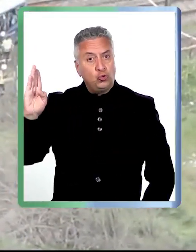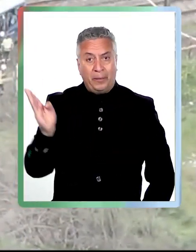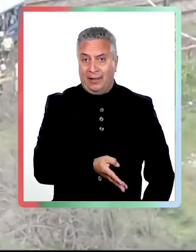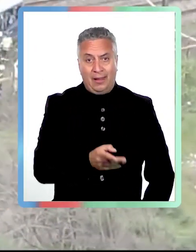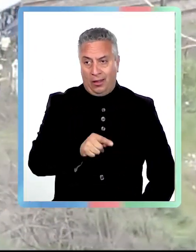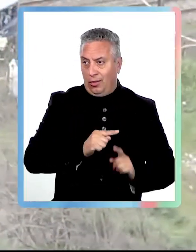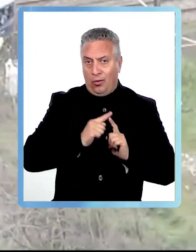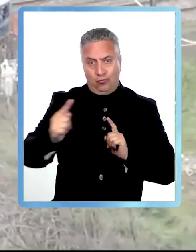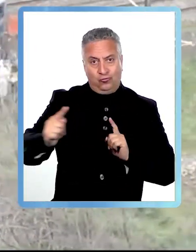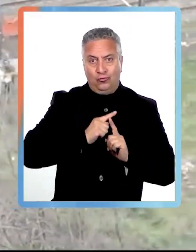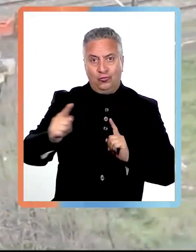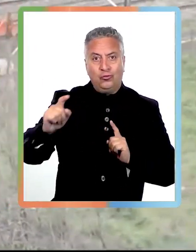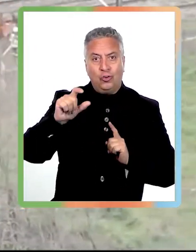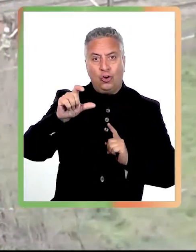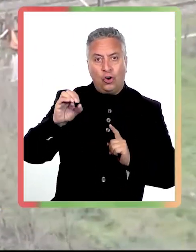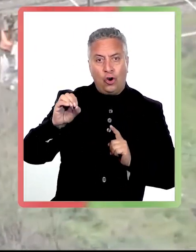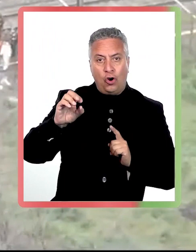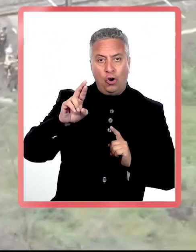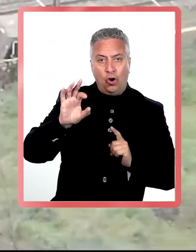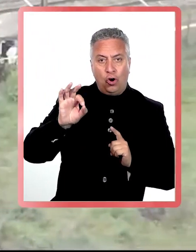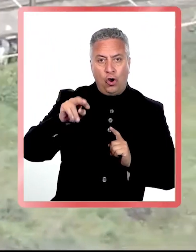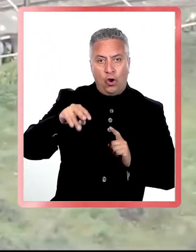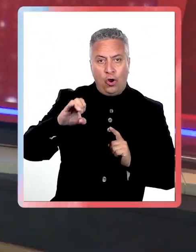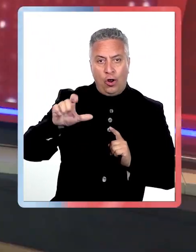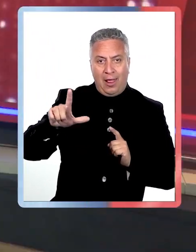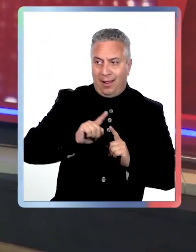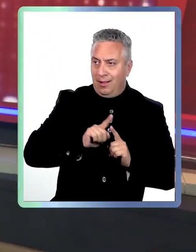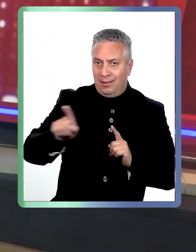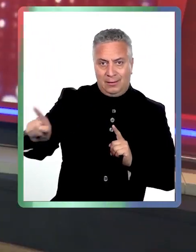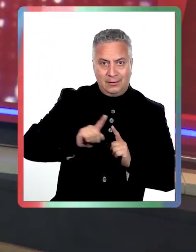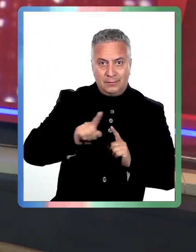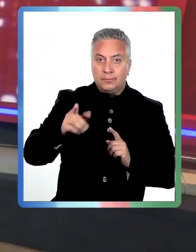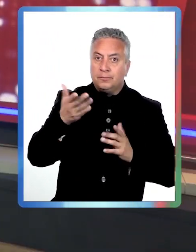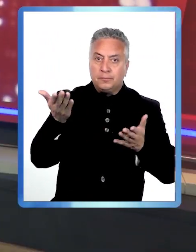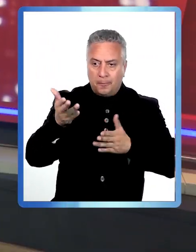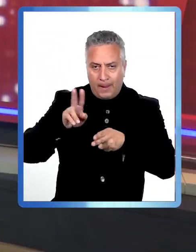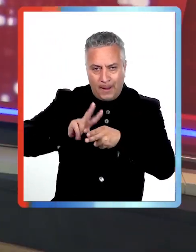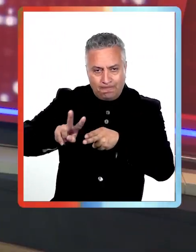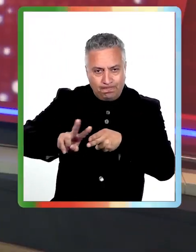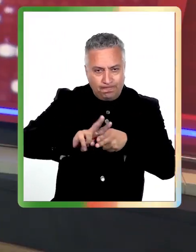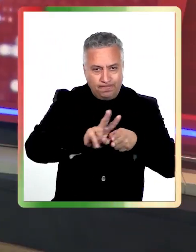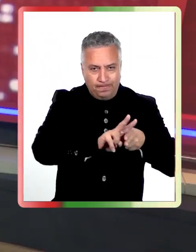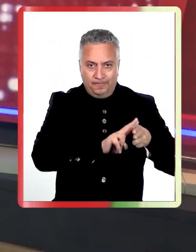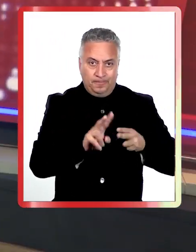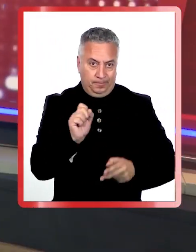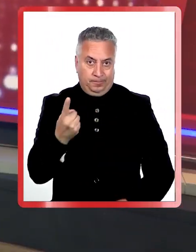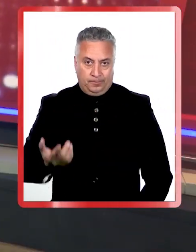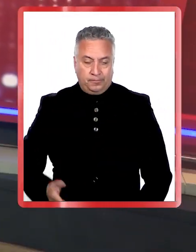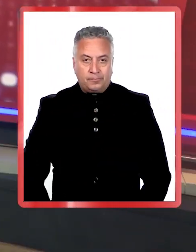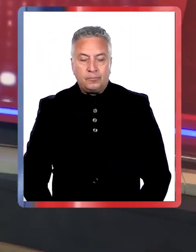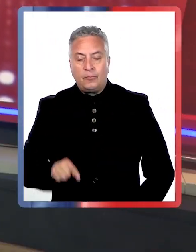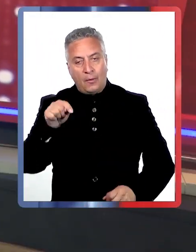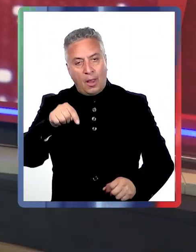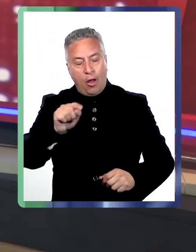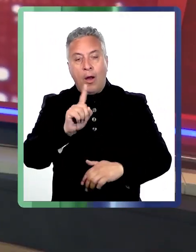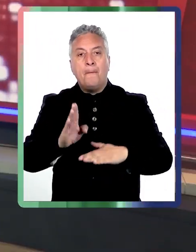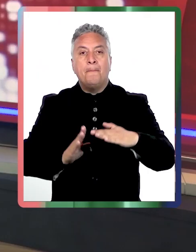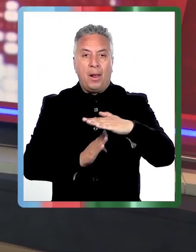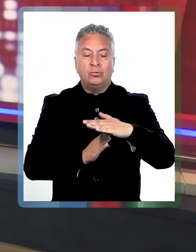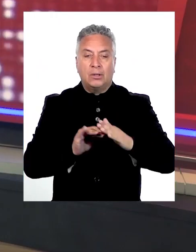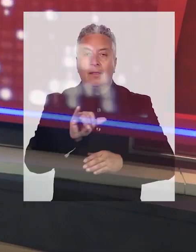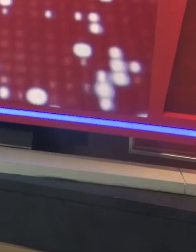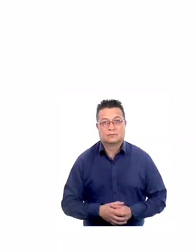semana para efectuar las reparaciones necesarias. Nos vamos a una pausa y ya volvemos con más. Portavoz Noticias, no se vayan.